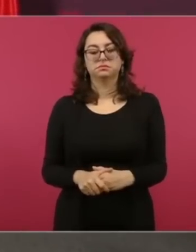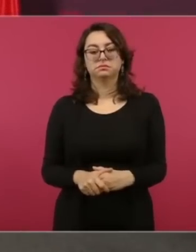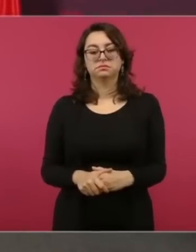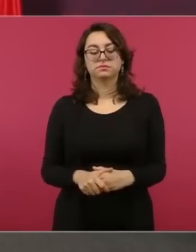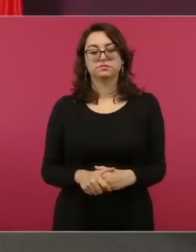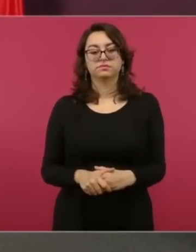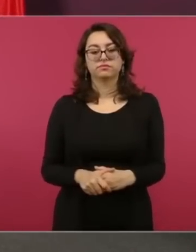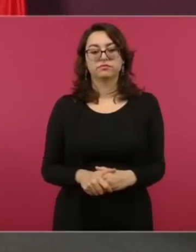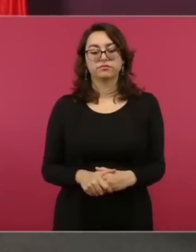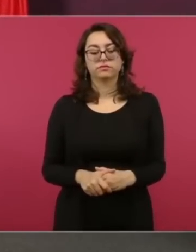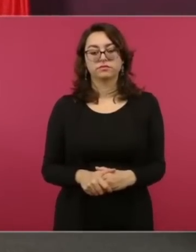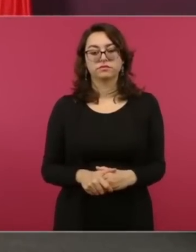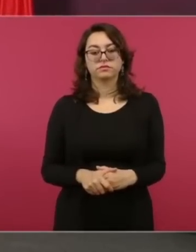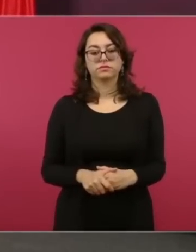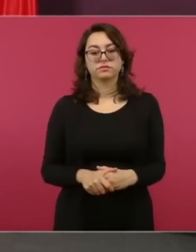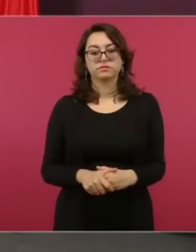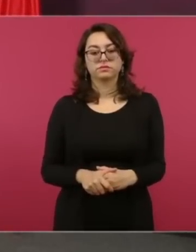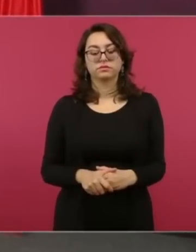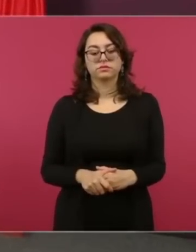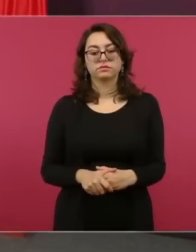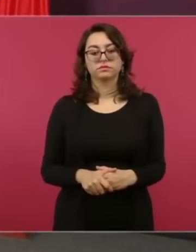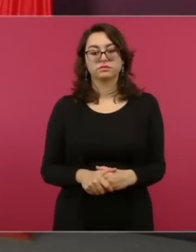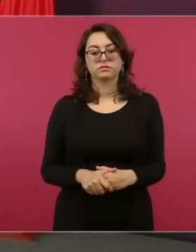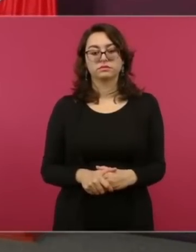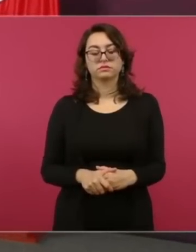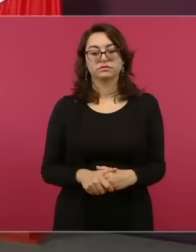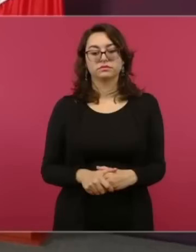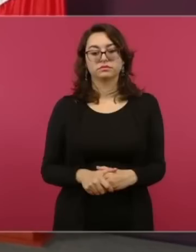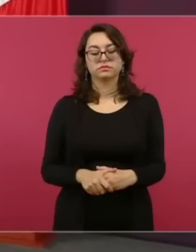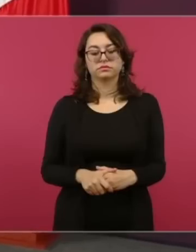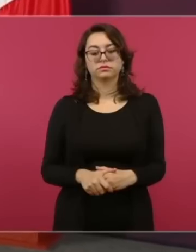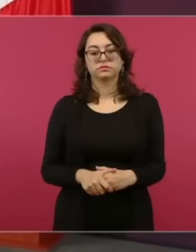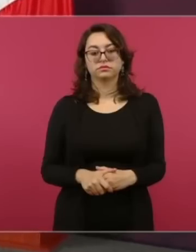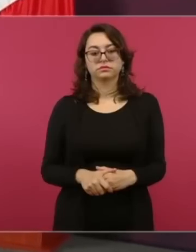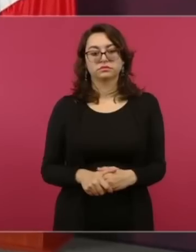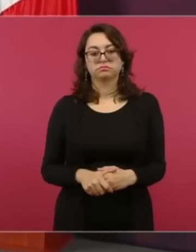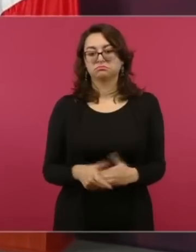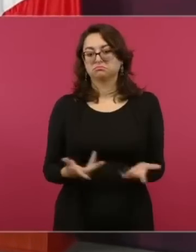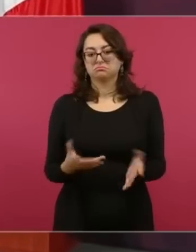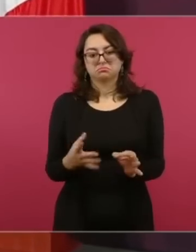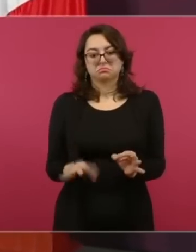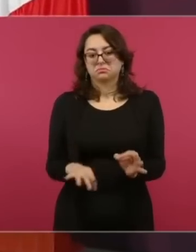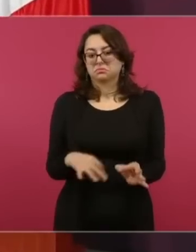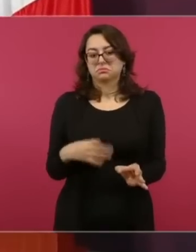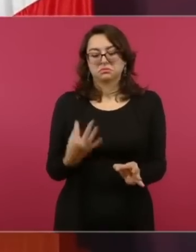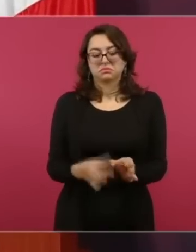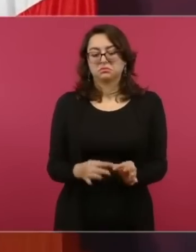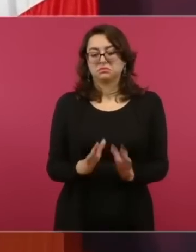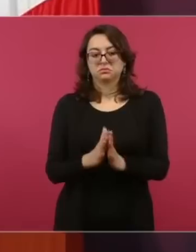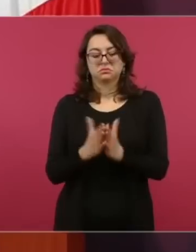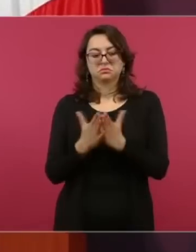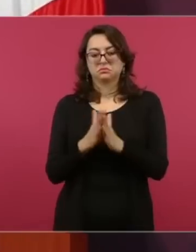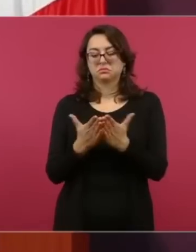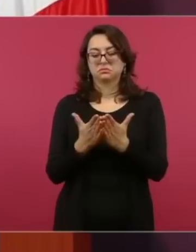es el regreso a clases, van a estar ya los libros.